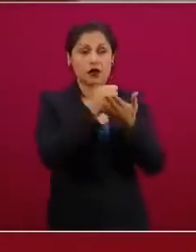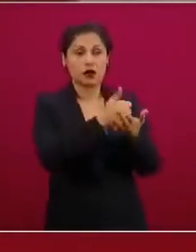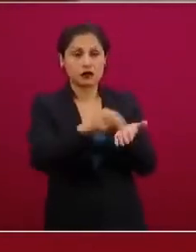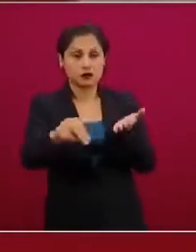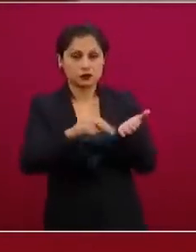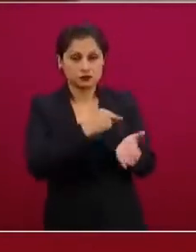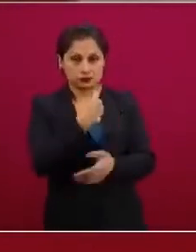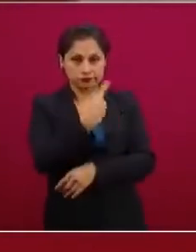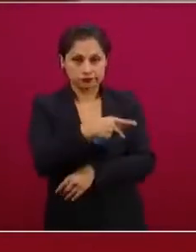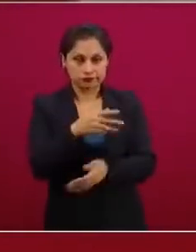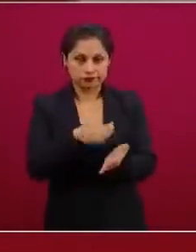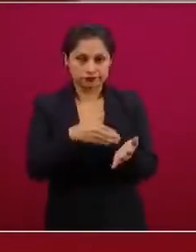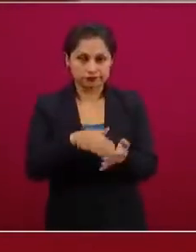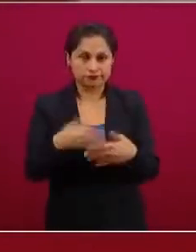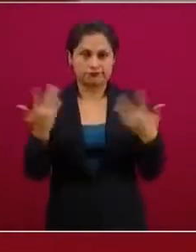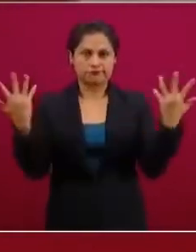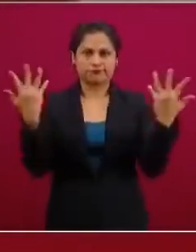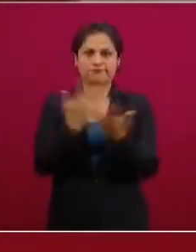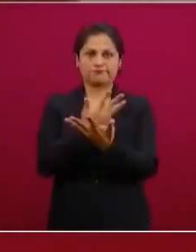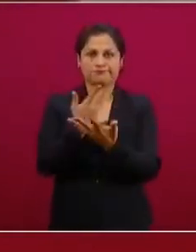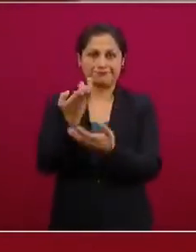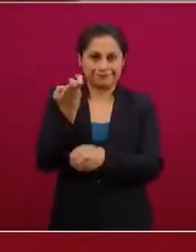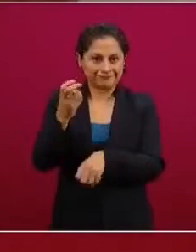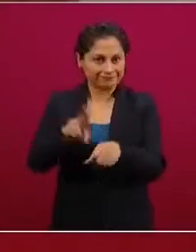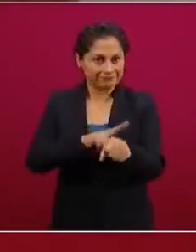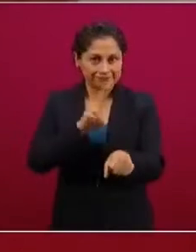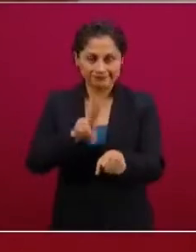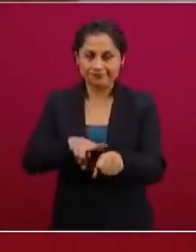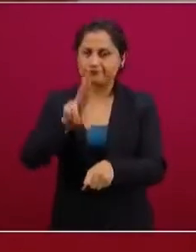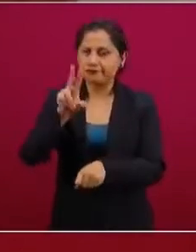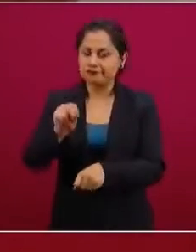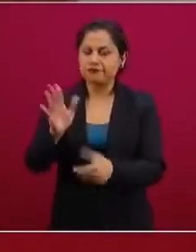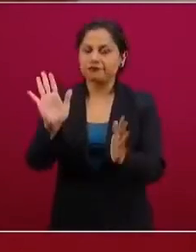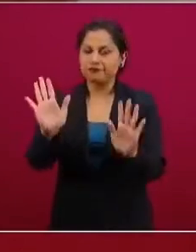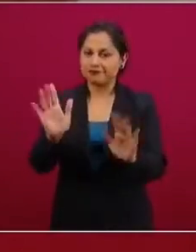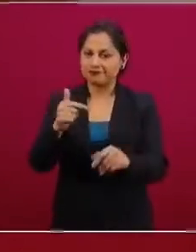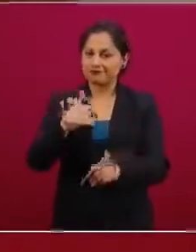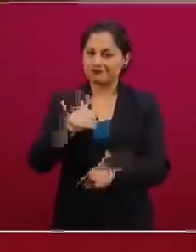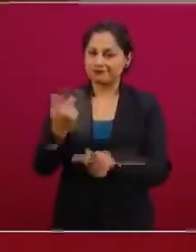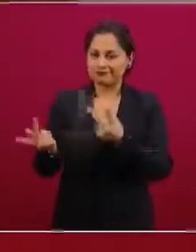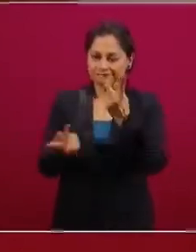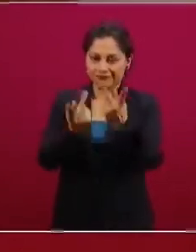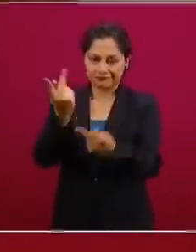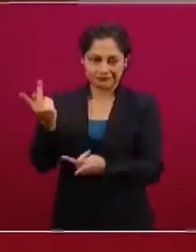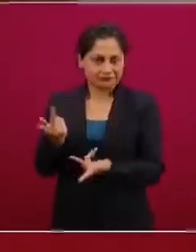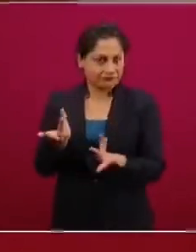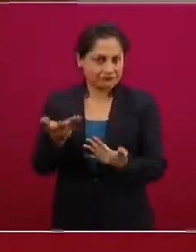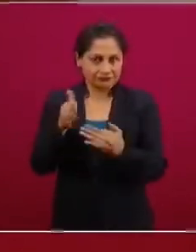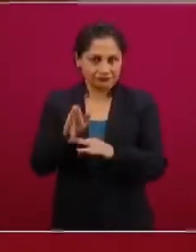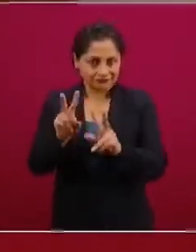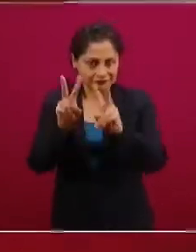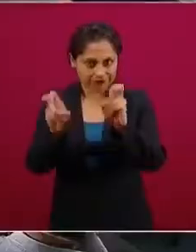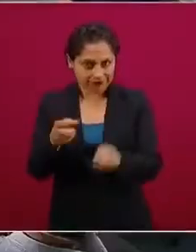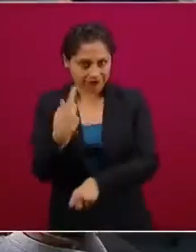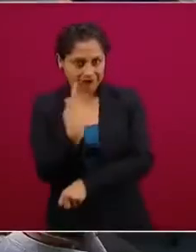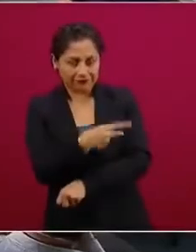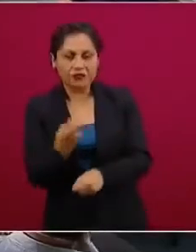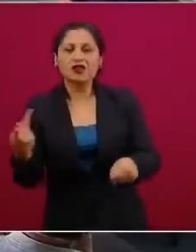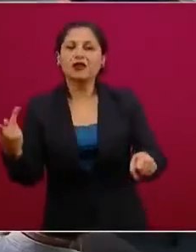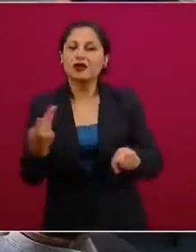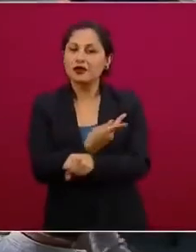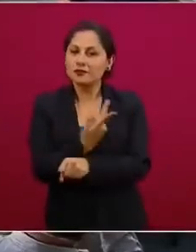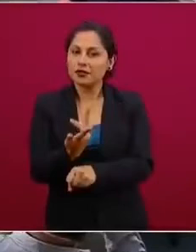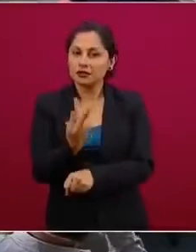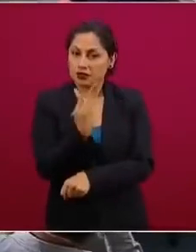Mi pregunta es qué va a pasar con este tipo de personas, con estas cosas que están sucediendo. Es inquietante que estas personas, esta